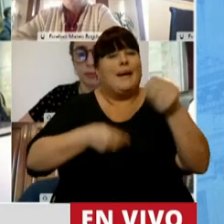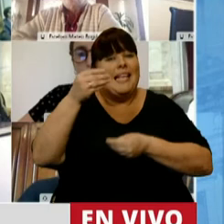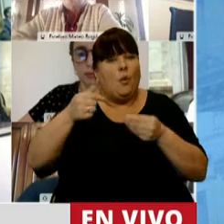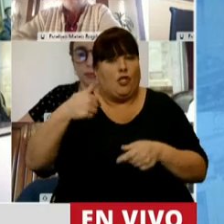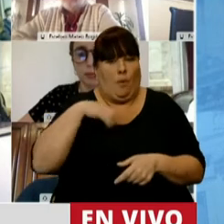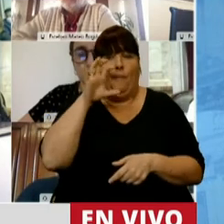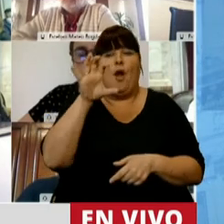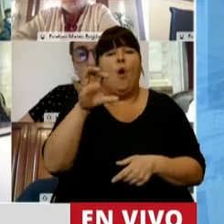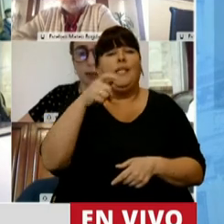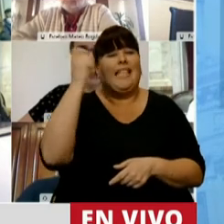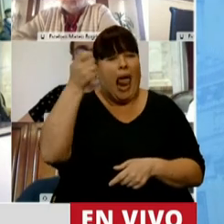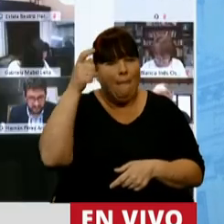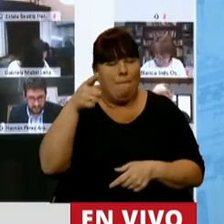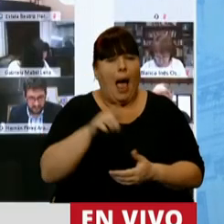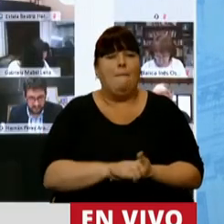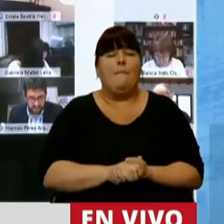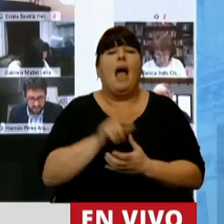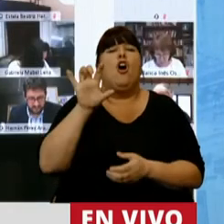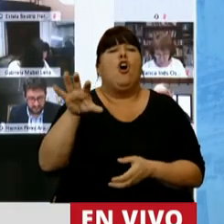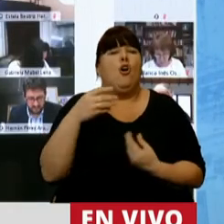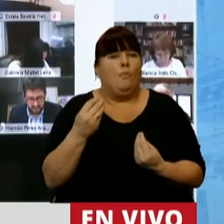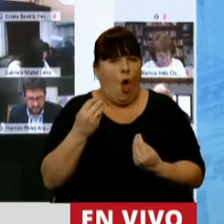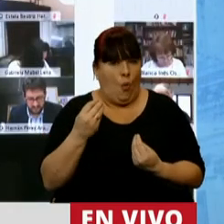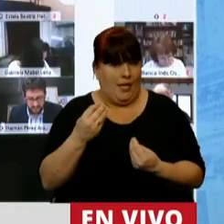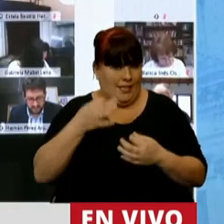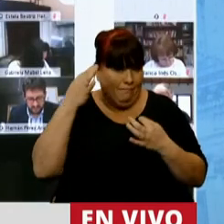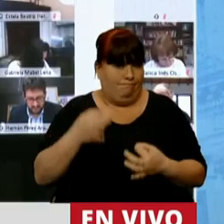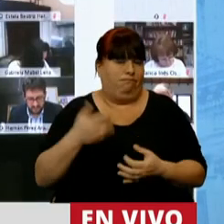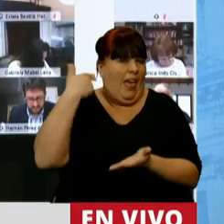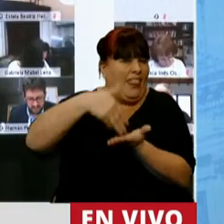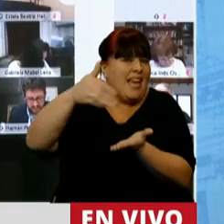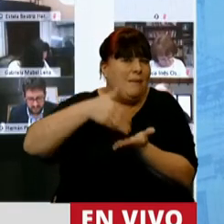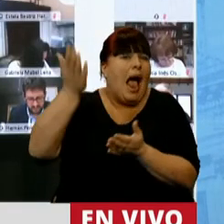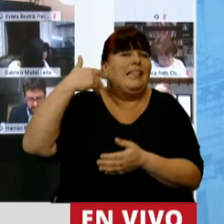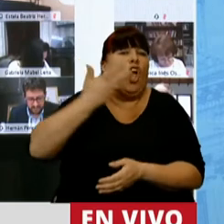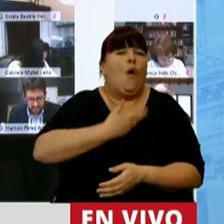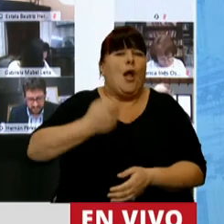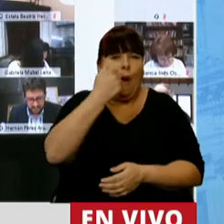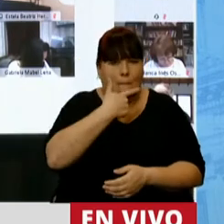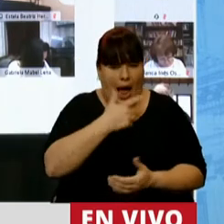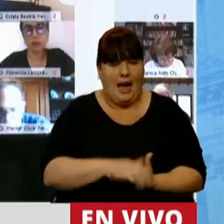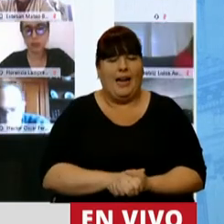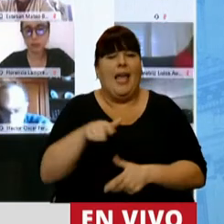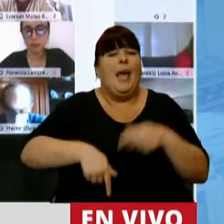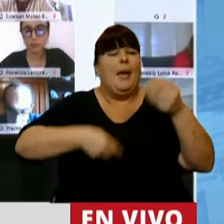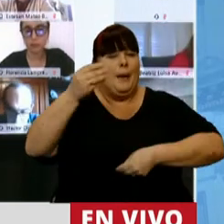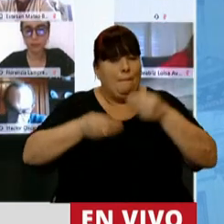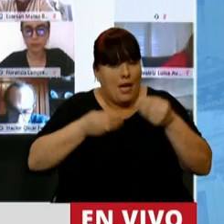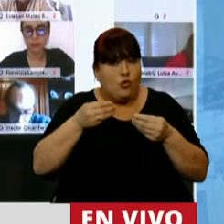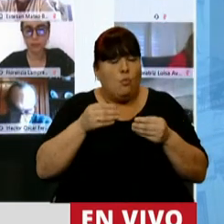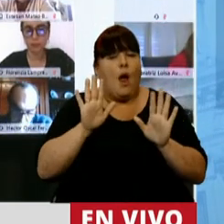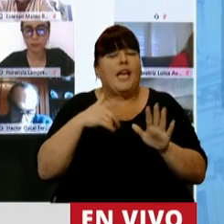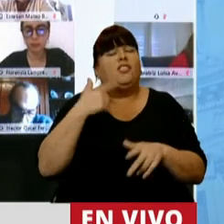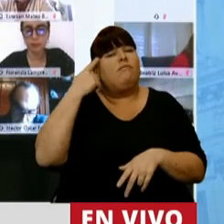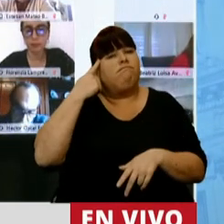en mi provincia, la provincia de La Pampa, una provincia que fue claramente discriminada durante el gobierno anterior. En este presupuesto podemos